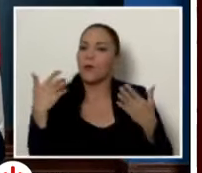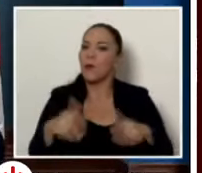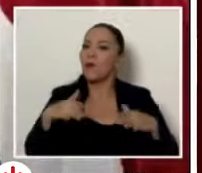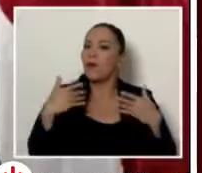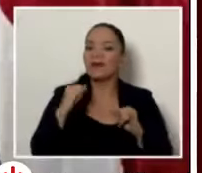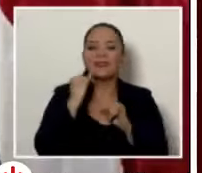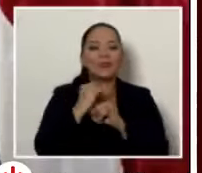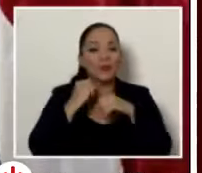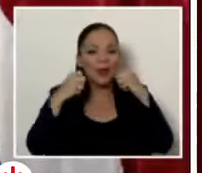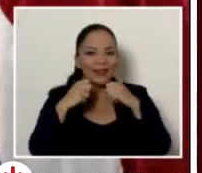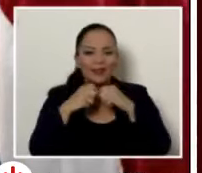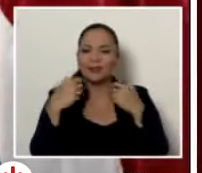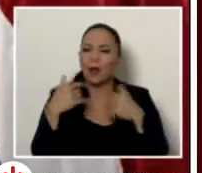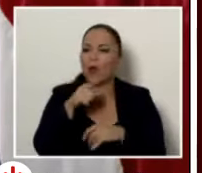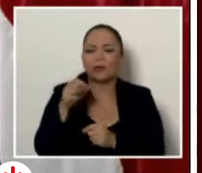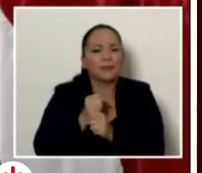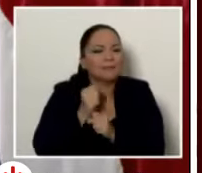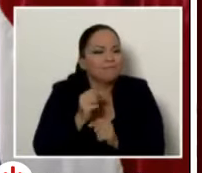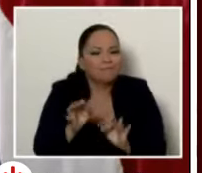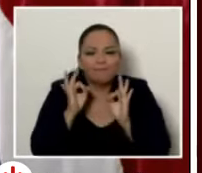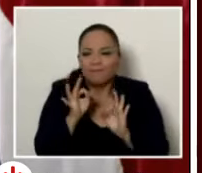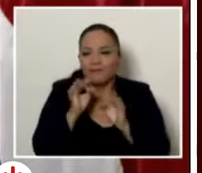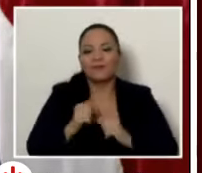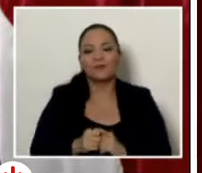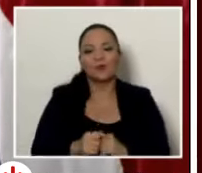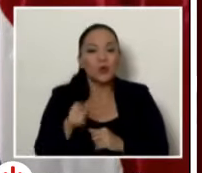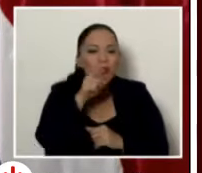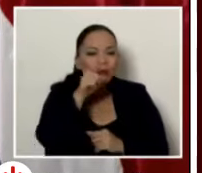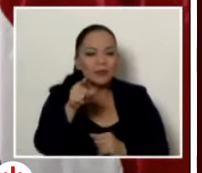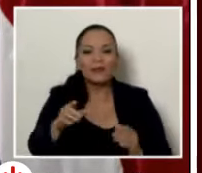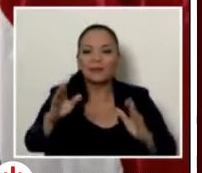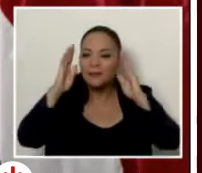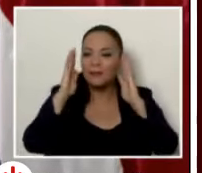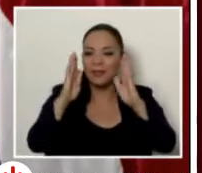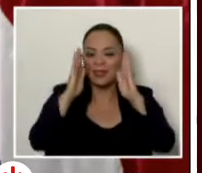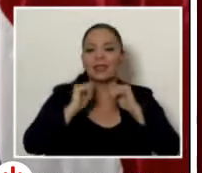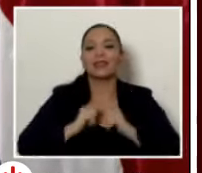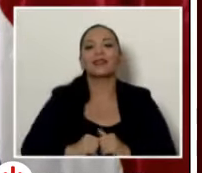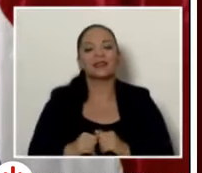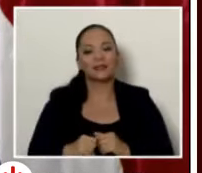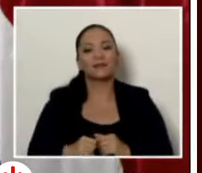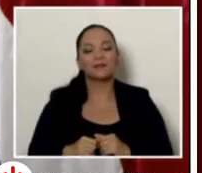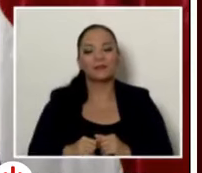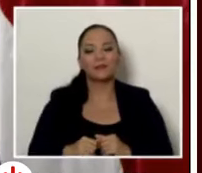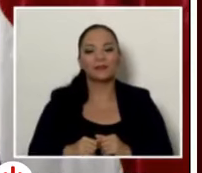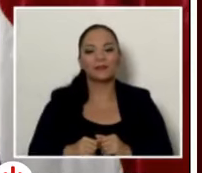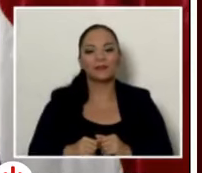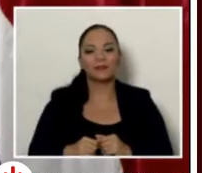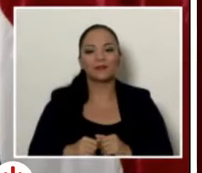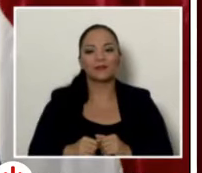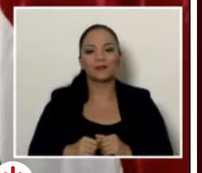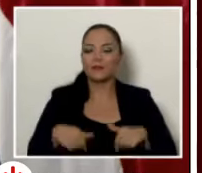literalmente volando. Manténganse sintonizados porque hoy no lo